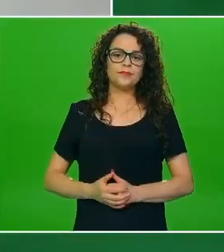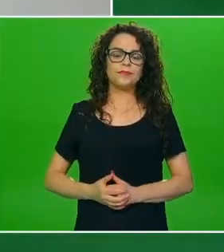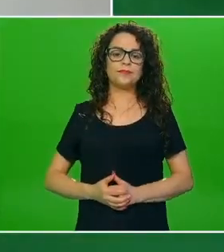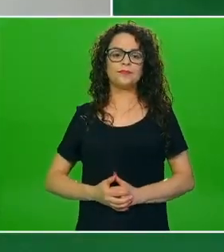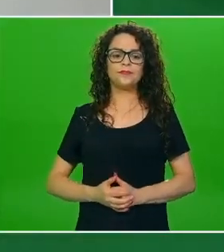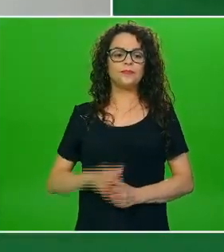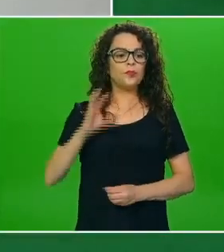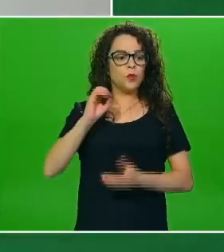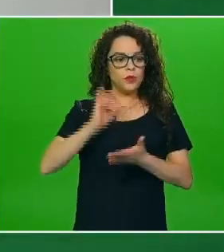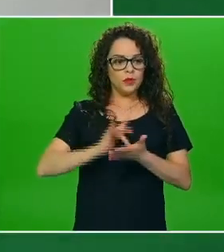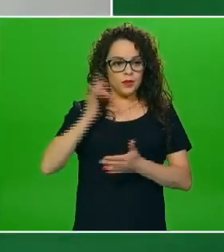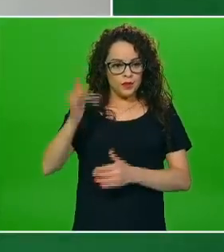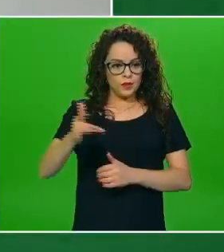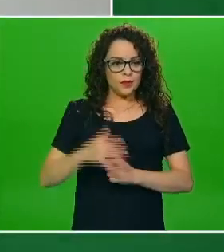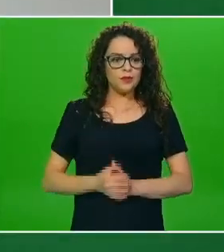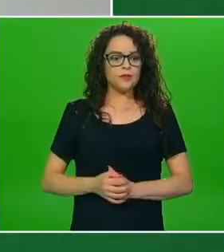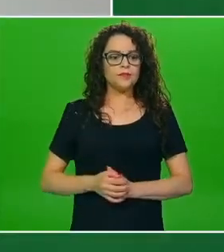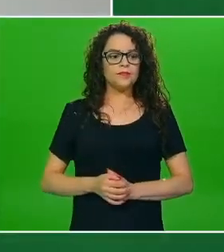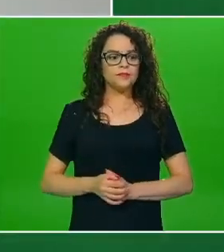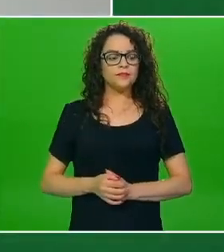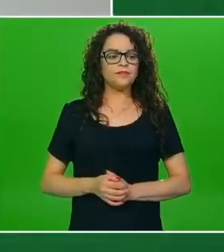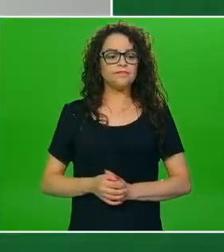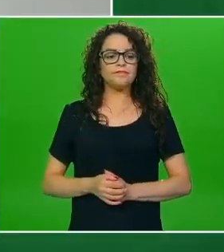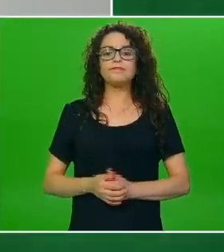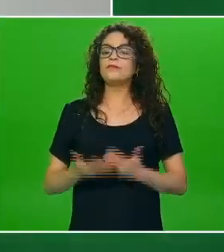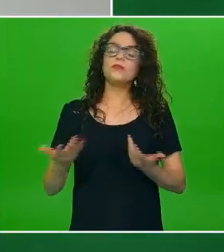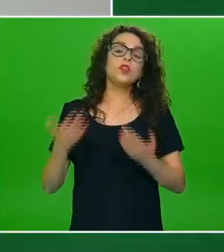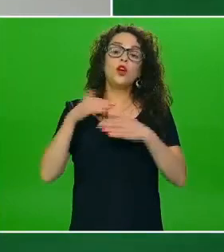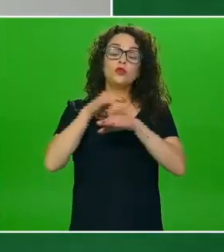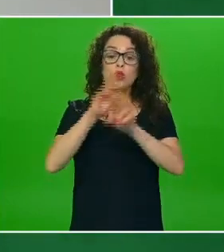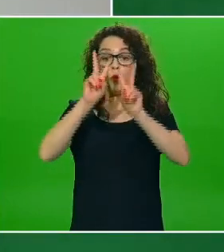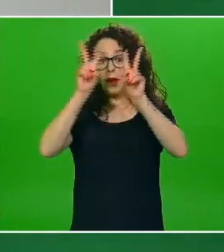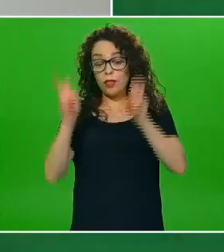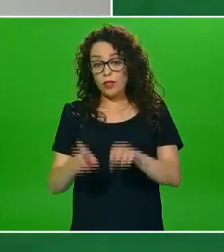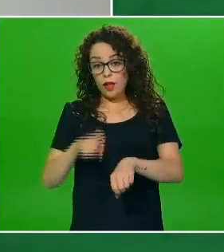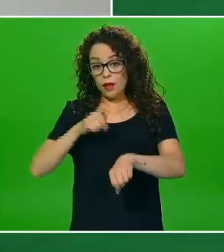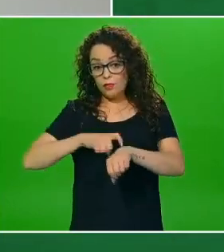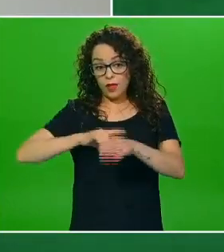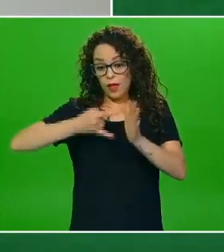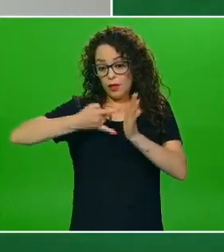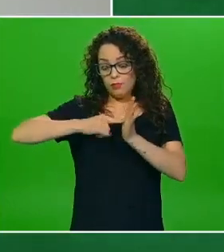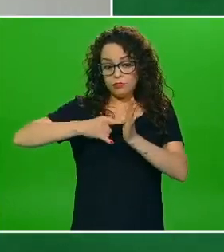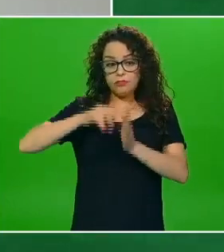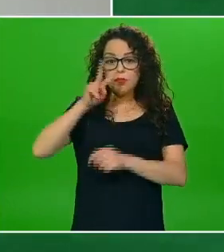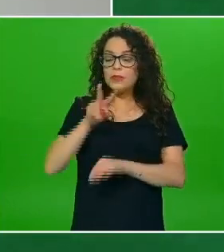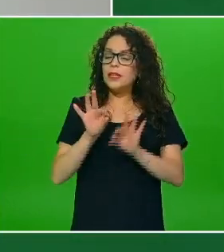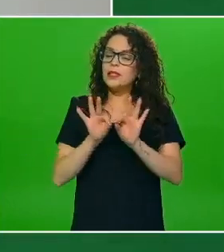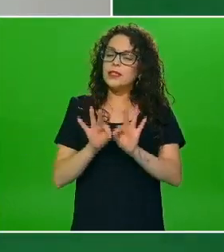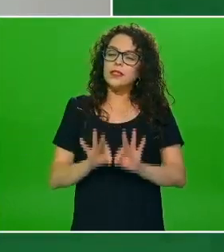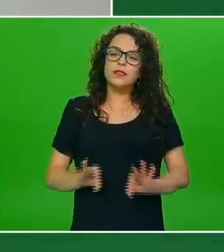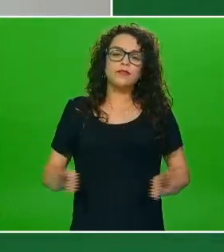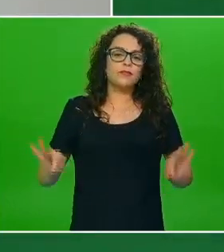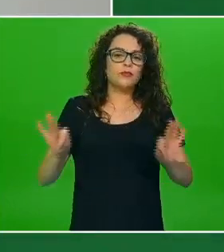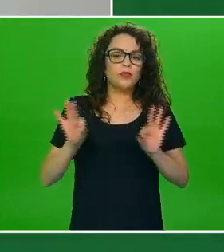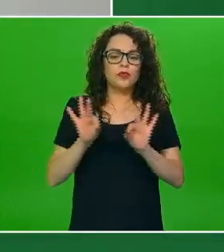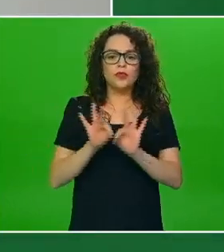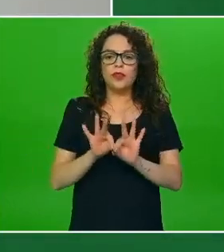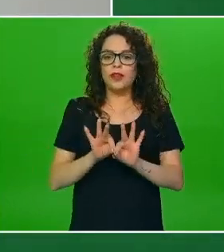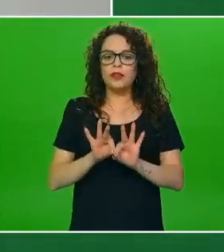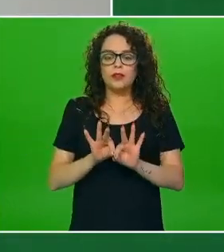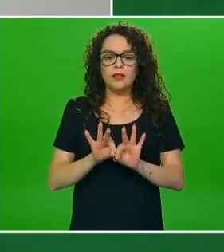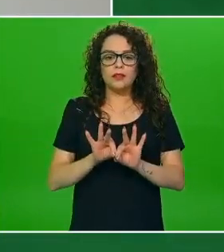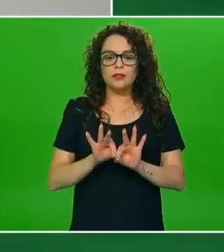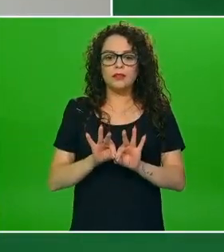gracias a ustedes sí en cuestión de los horarios bueno es bien importante que se establezcan